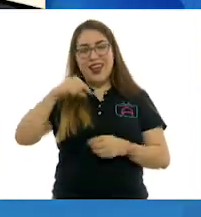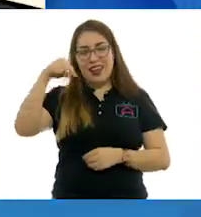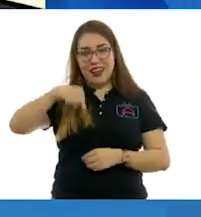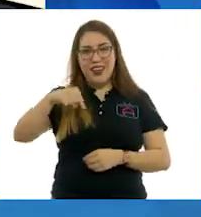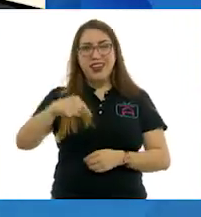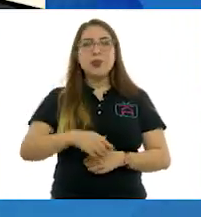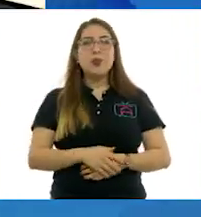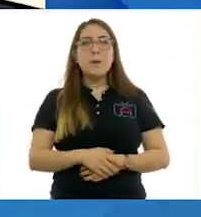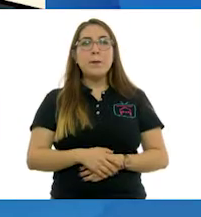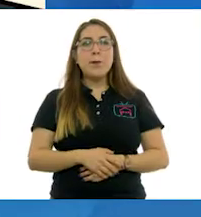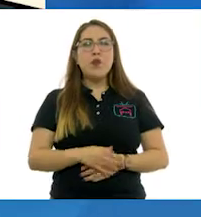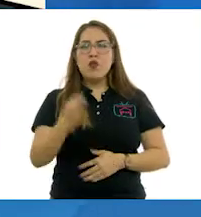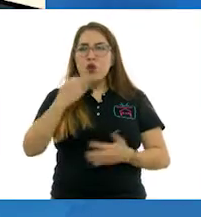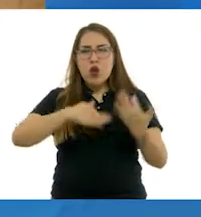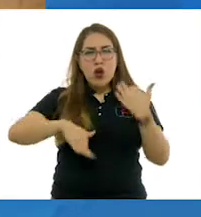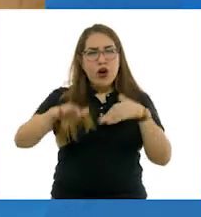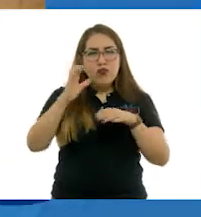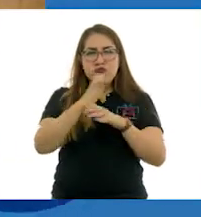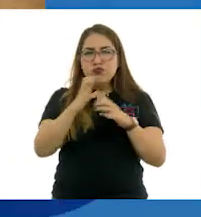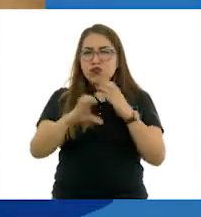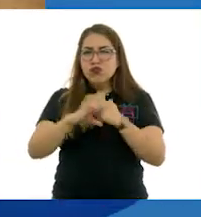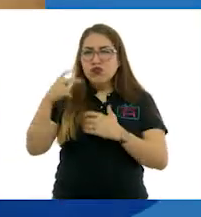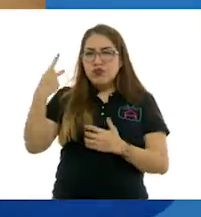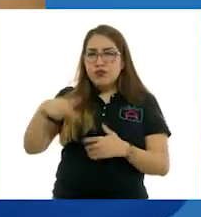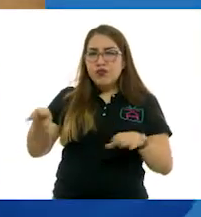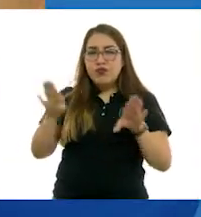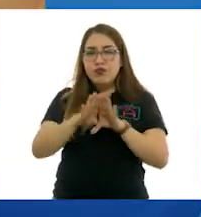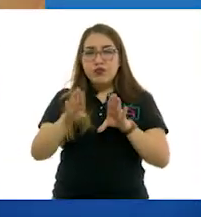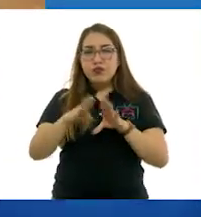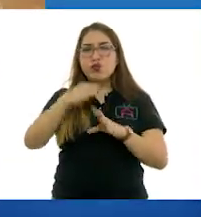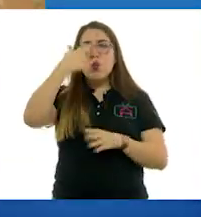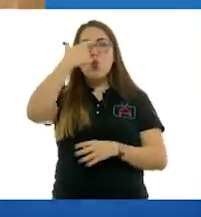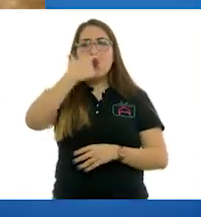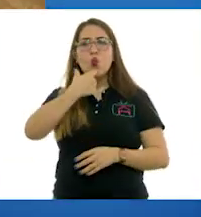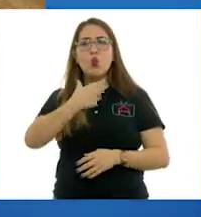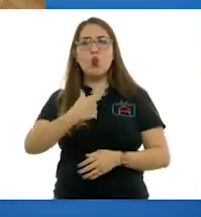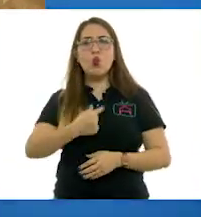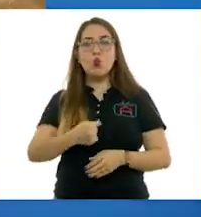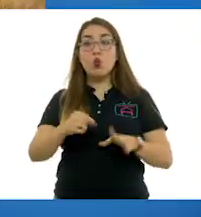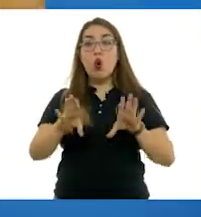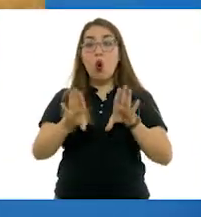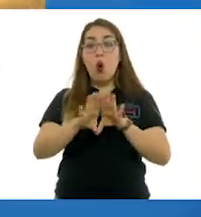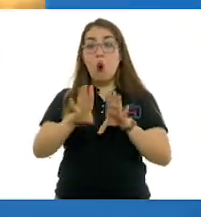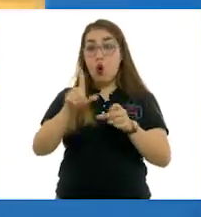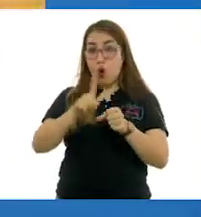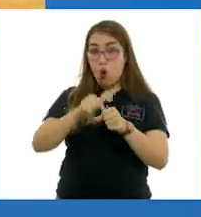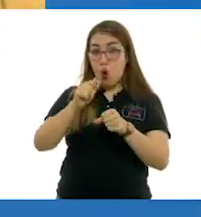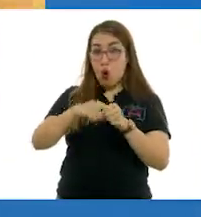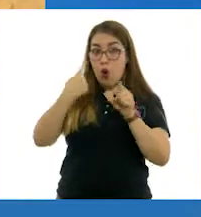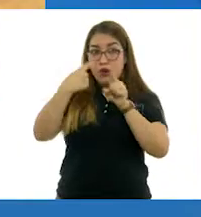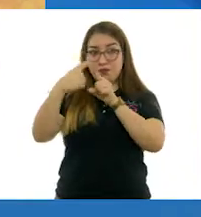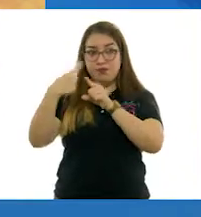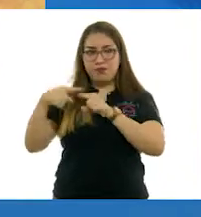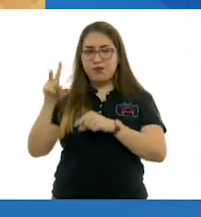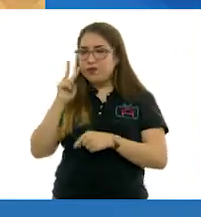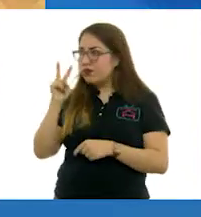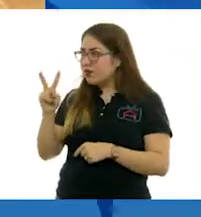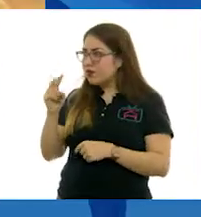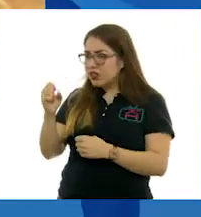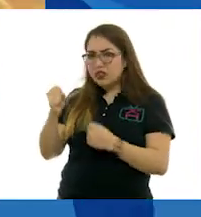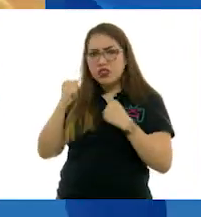Tonos oscuros con detalles luminosos, figuras largas y pálidas vestidas con capas y que lucen ligeramente amenazantes.